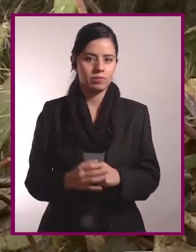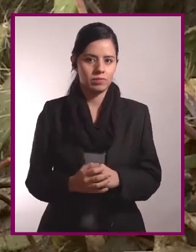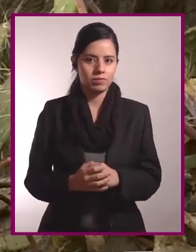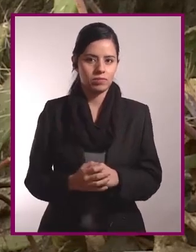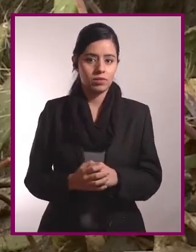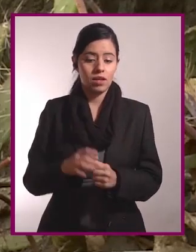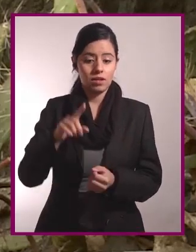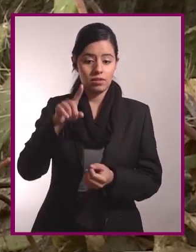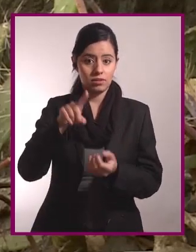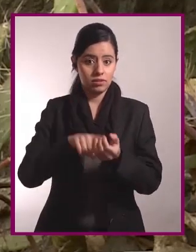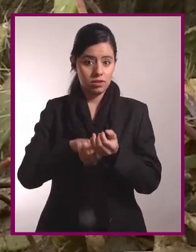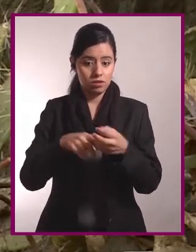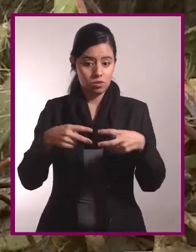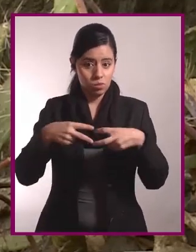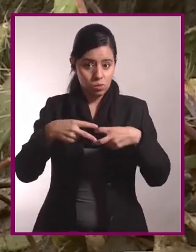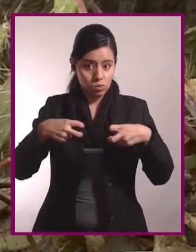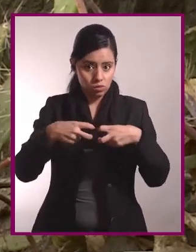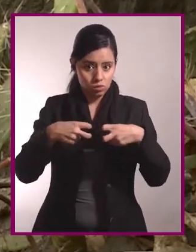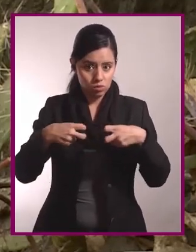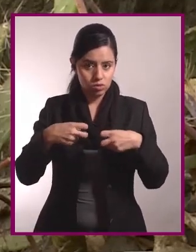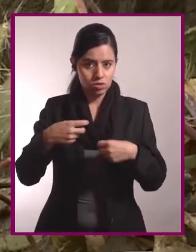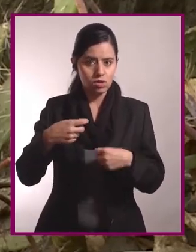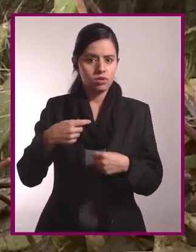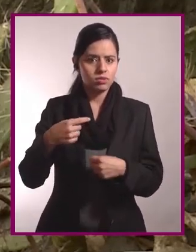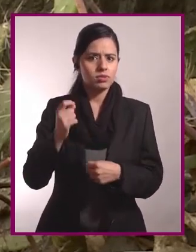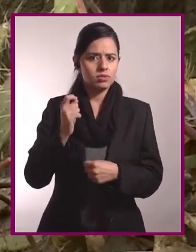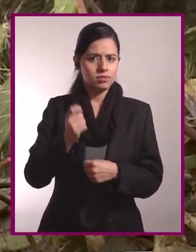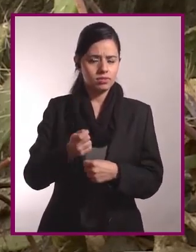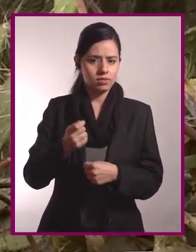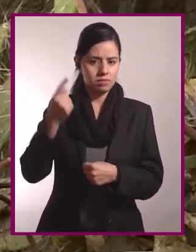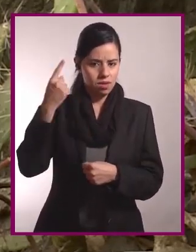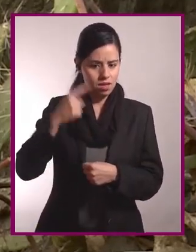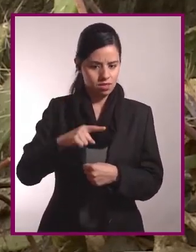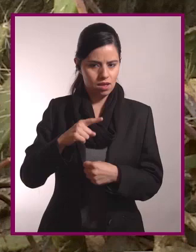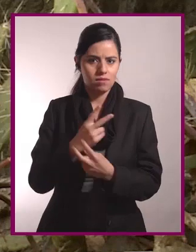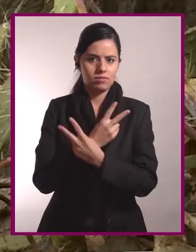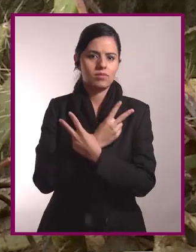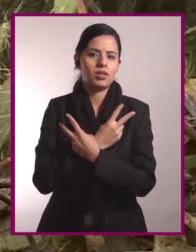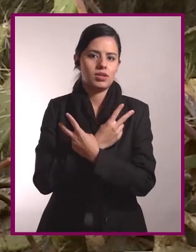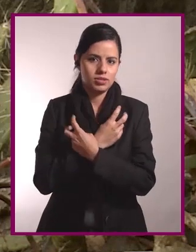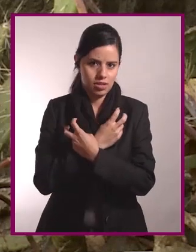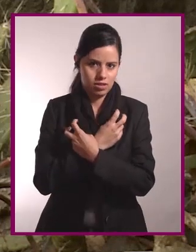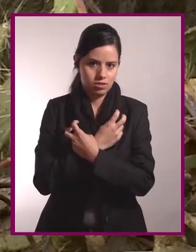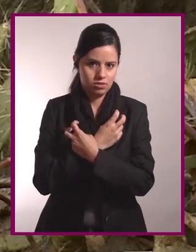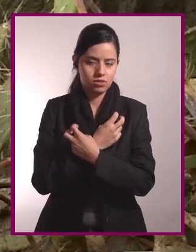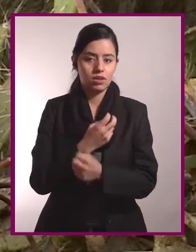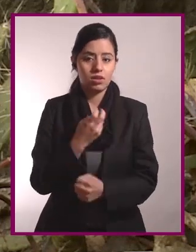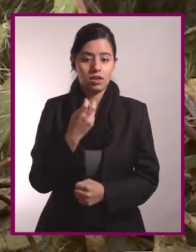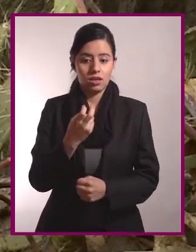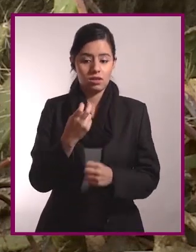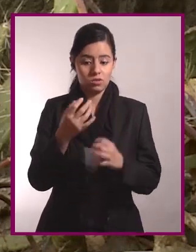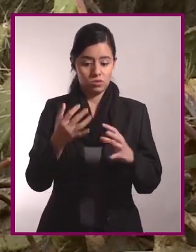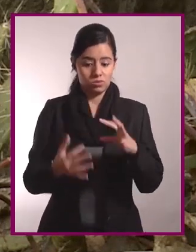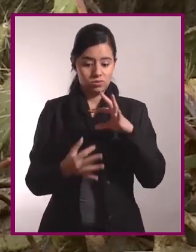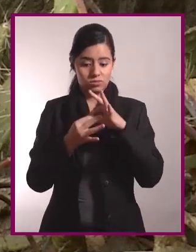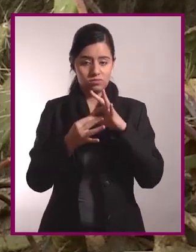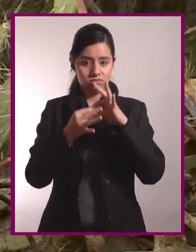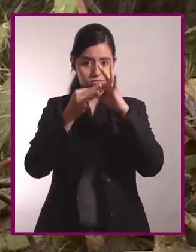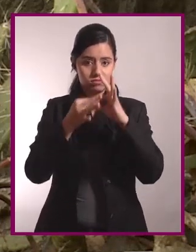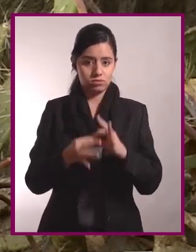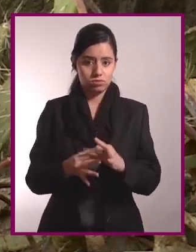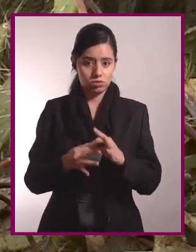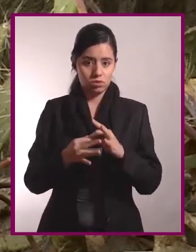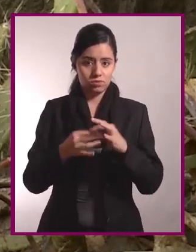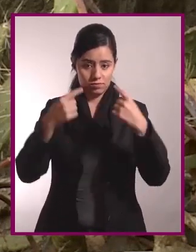responden ante nuestros movimientos conscientes son los conocidos como esqueléticos. Están adheridos a nuestra estructura